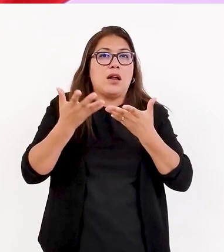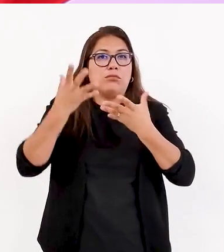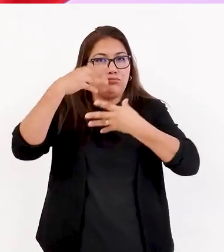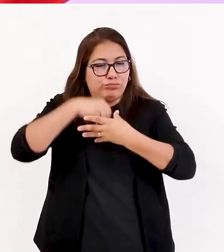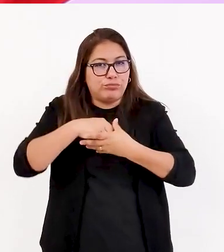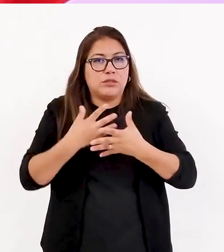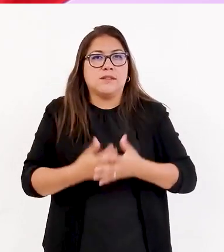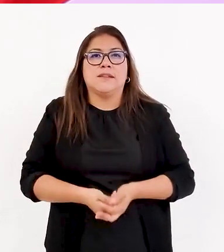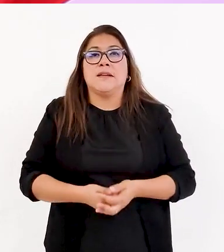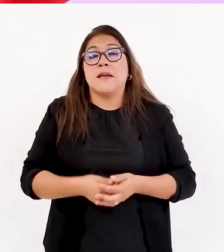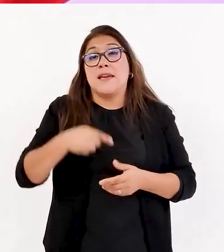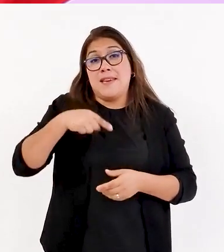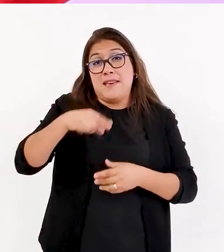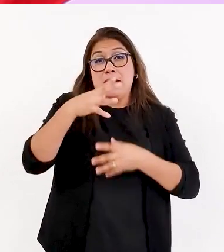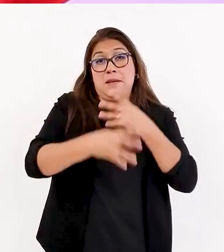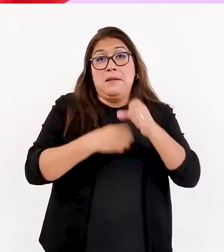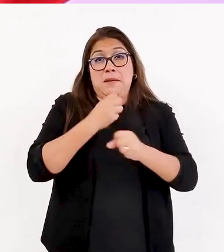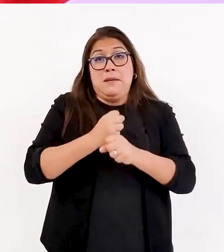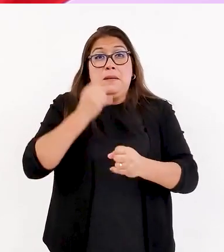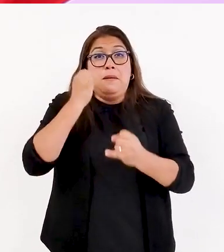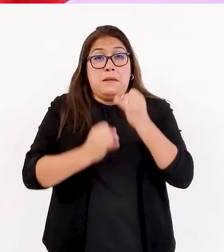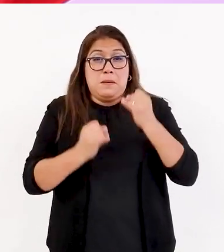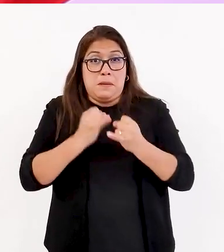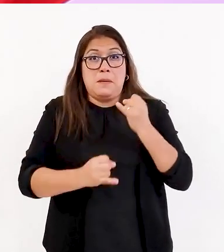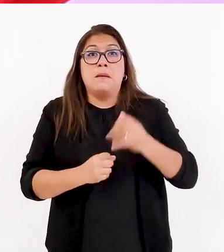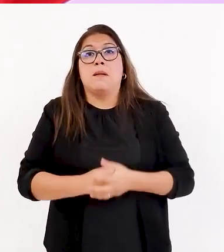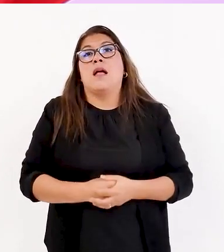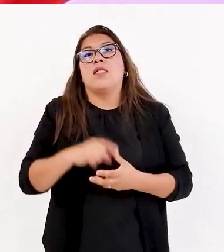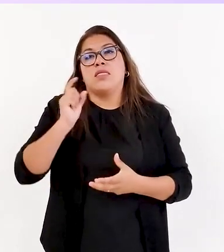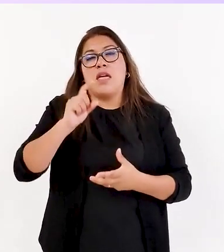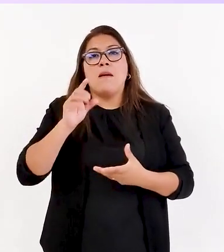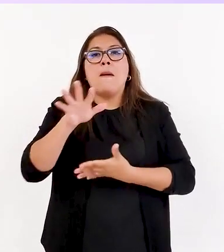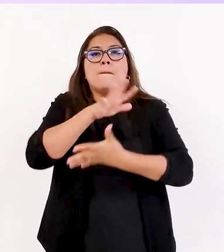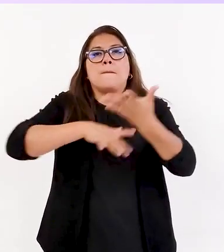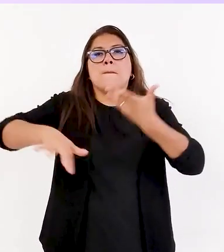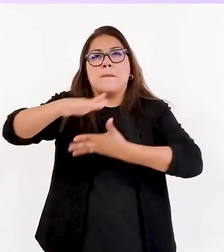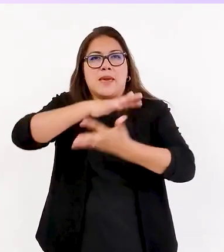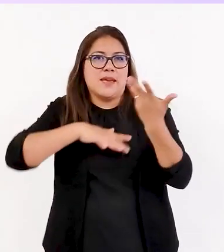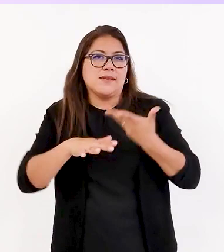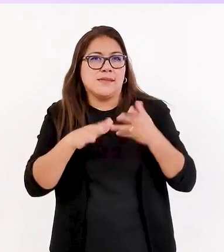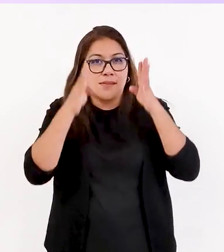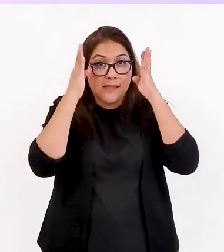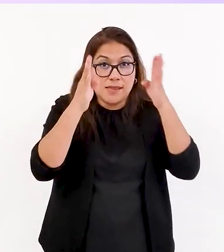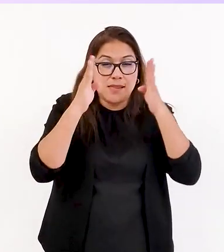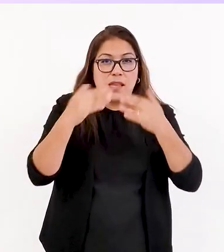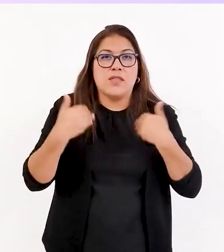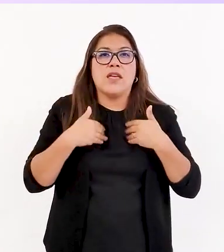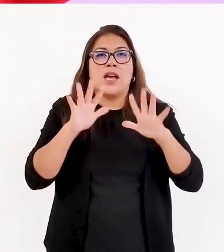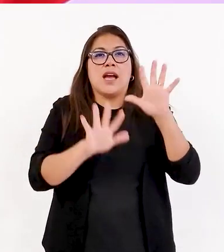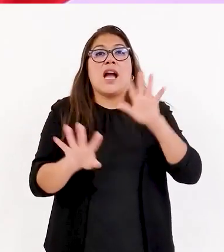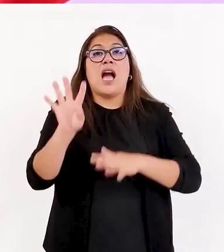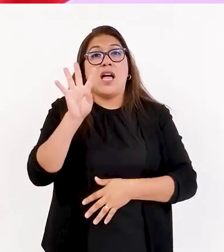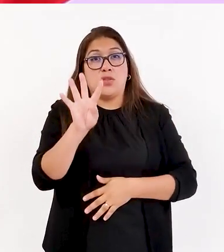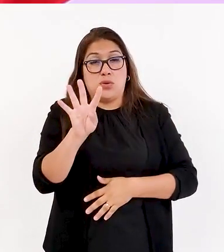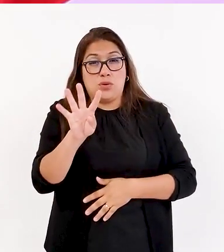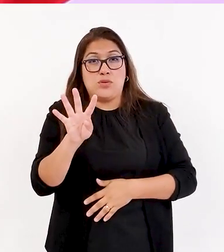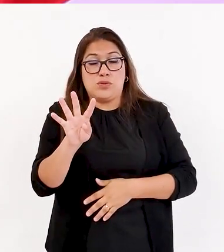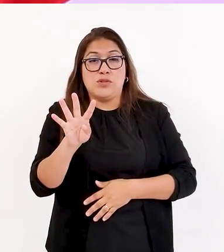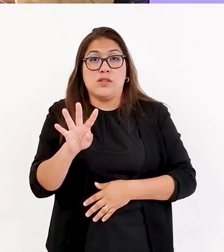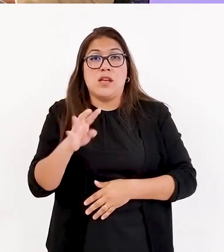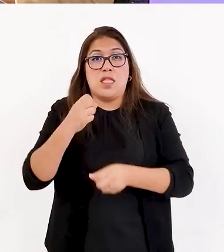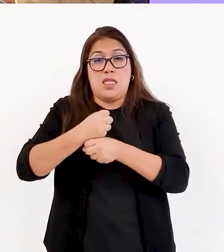en este año ya se determinó que sea mixta la atención, ¿no? Tenemos 14 personas trabajando de manera